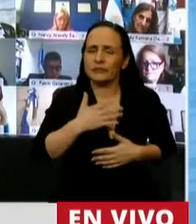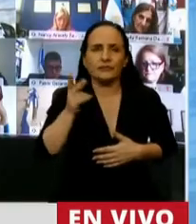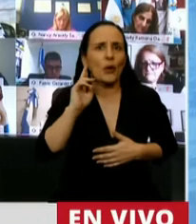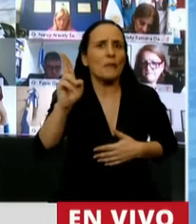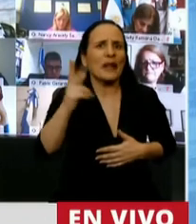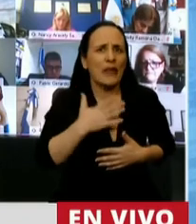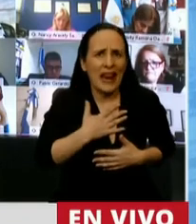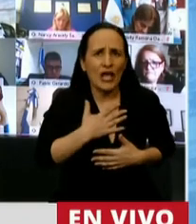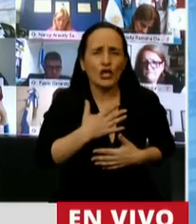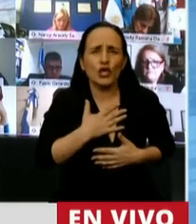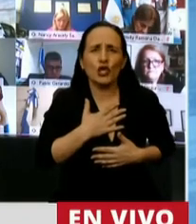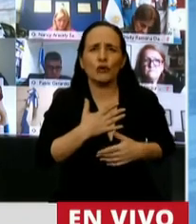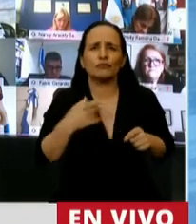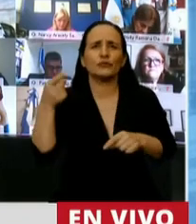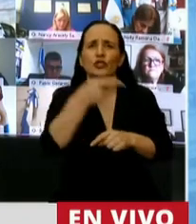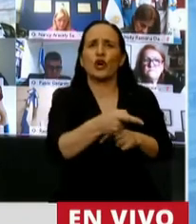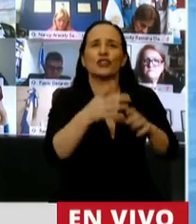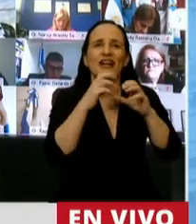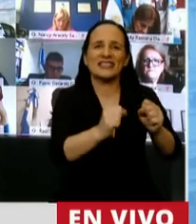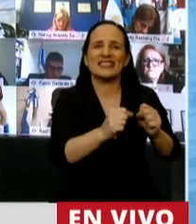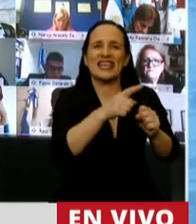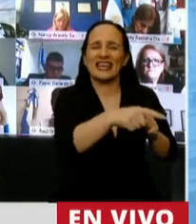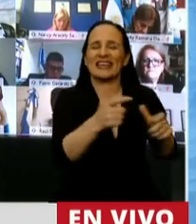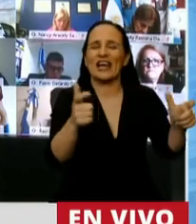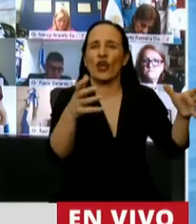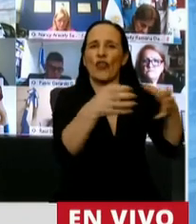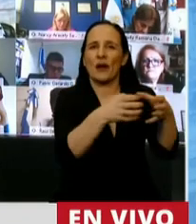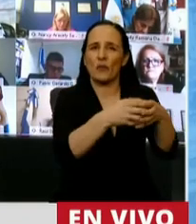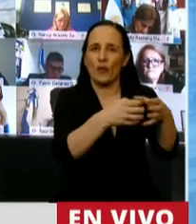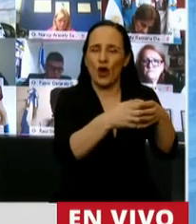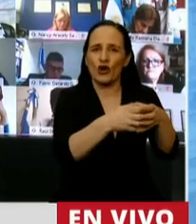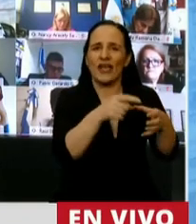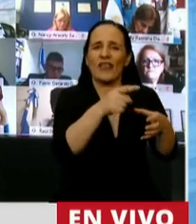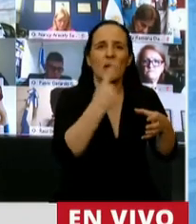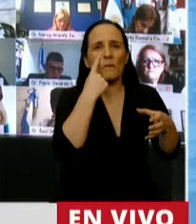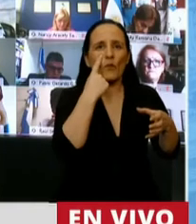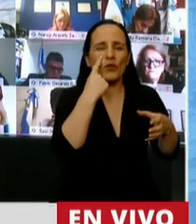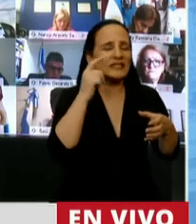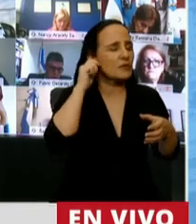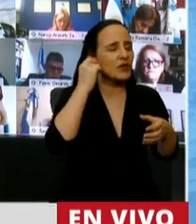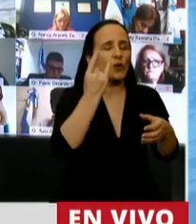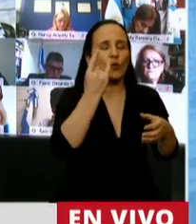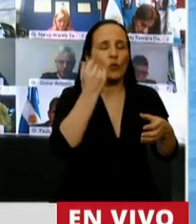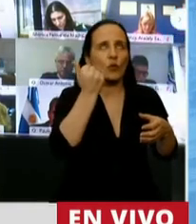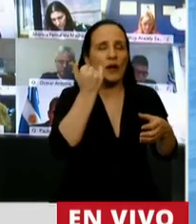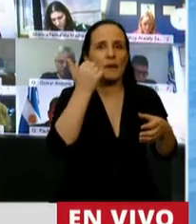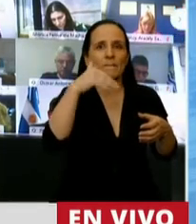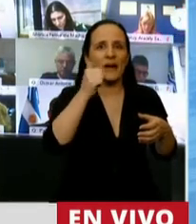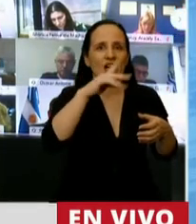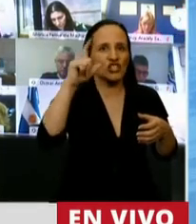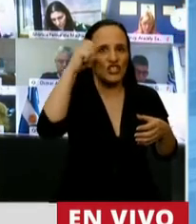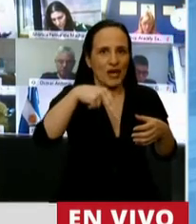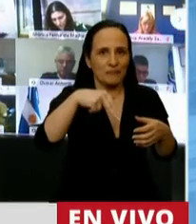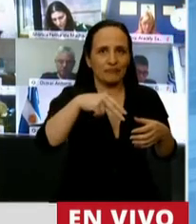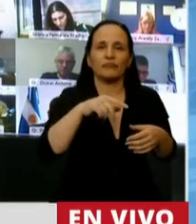privilegio contra el secretario del Bloque de Consejos Deliberantes del municipio de Guaymallén, Raúl Fonúñez,